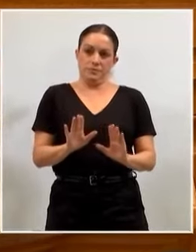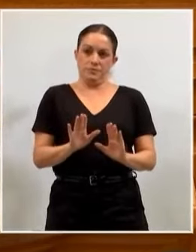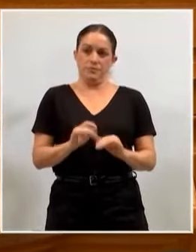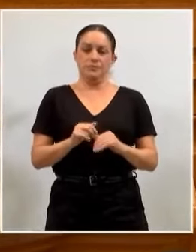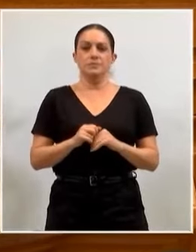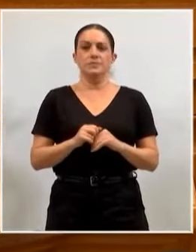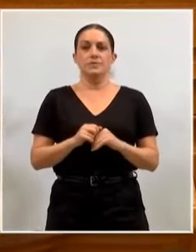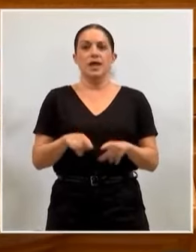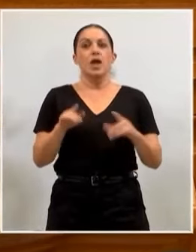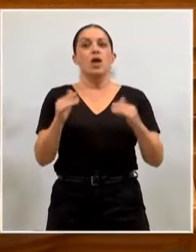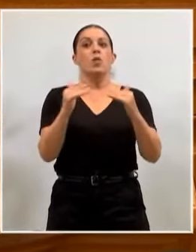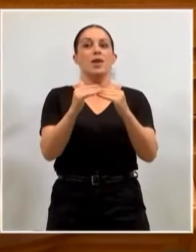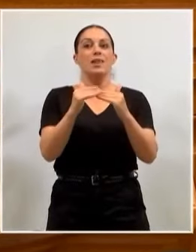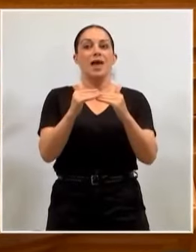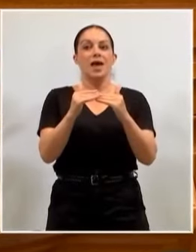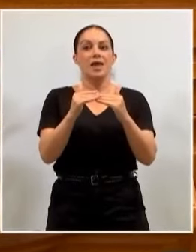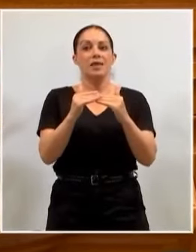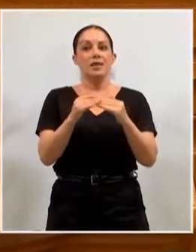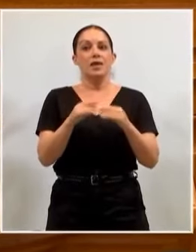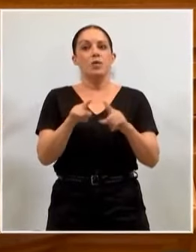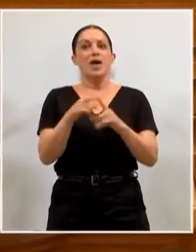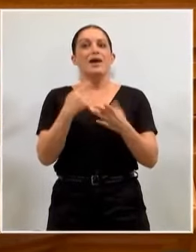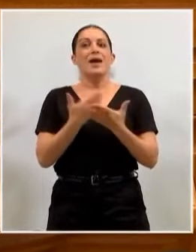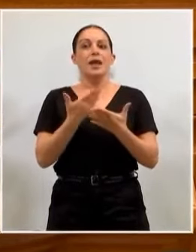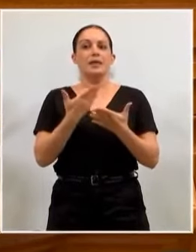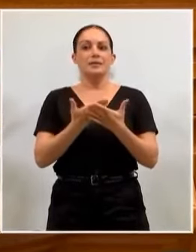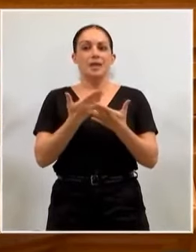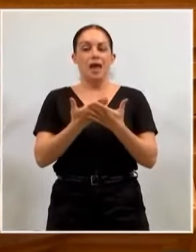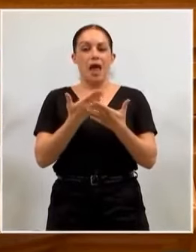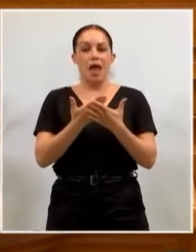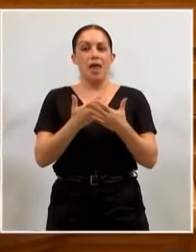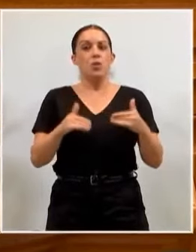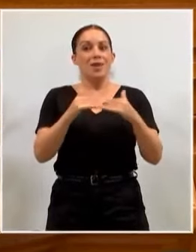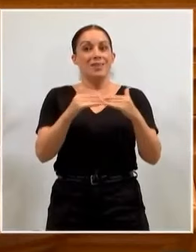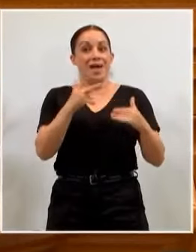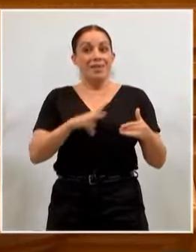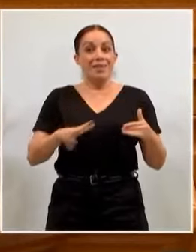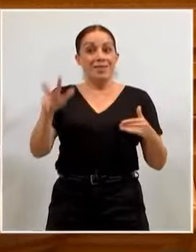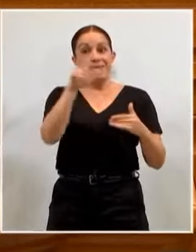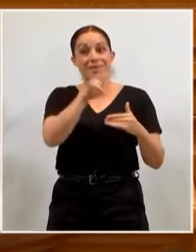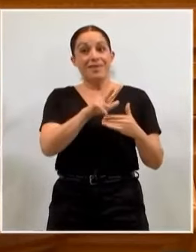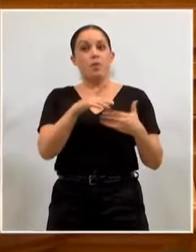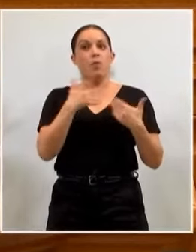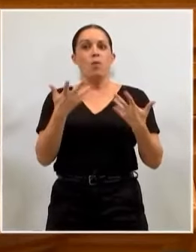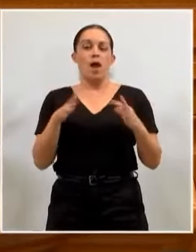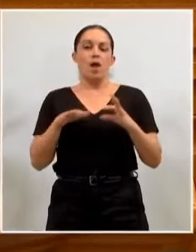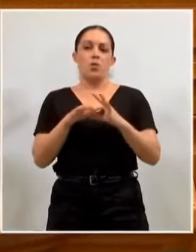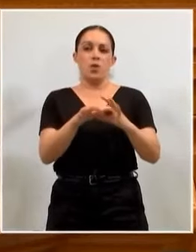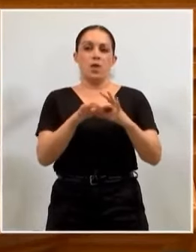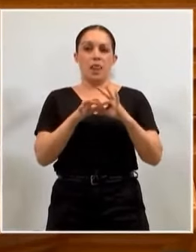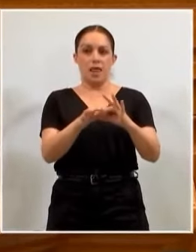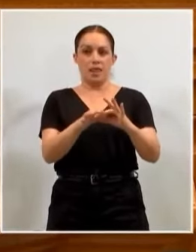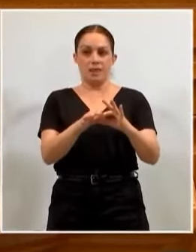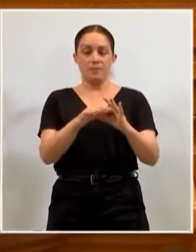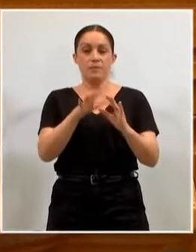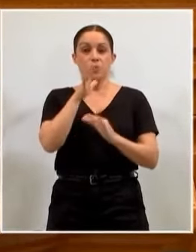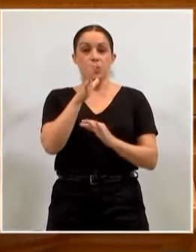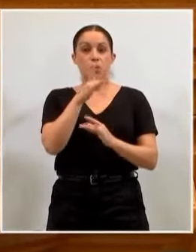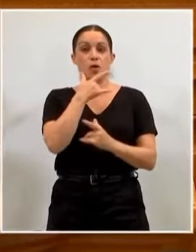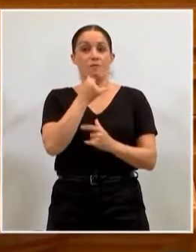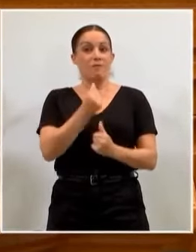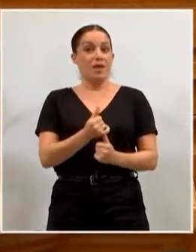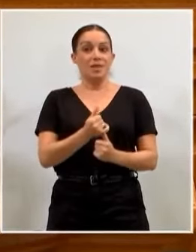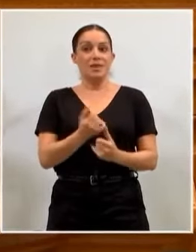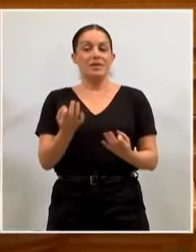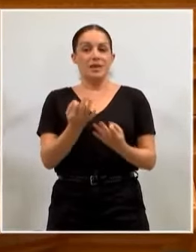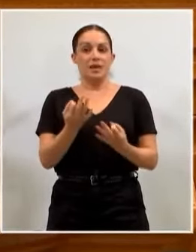Igualdad es lo mismo que unidad. La garantía de que se mantenga la igualdad en España es la unidad. Por la simple razón de que son